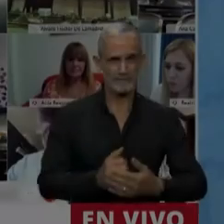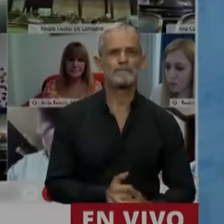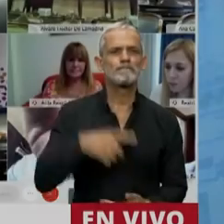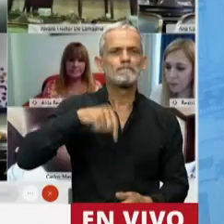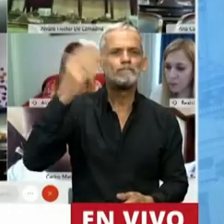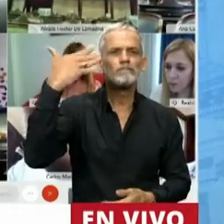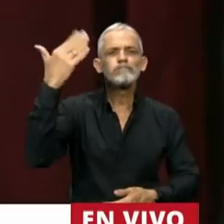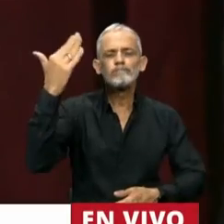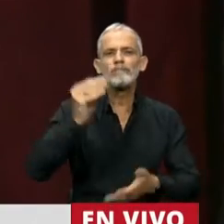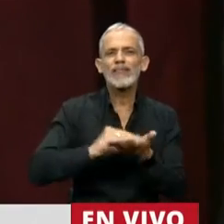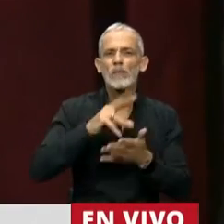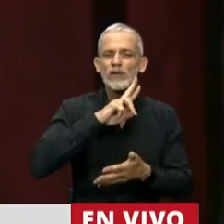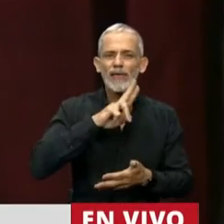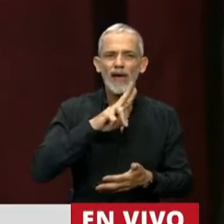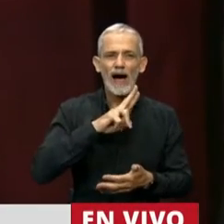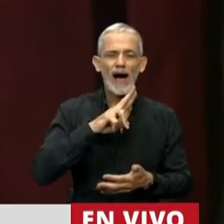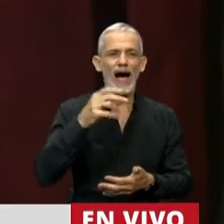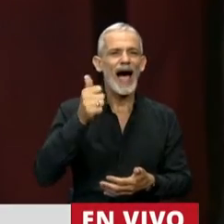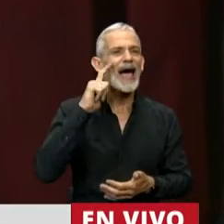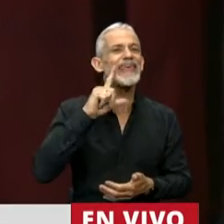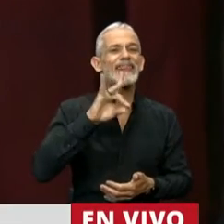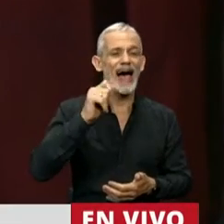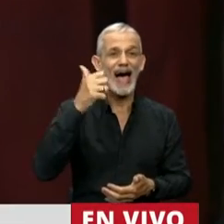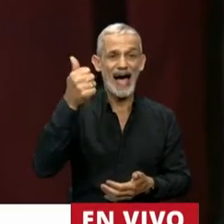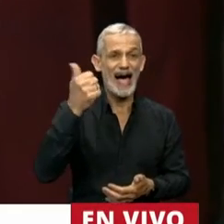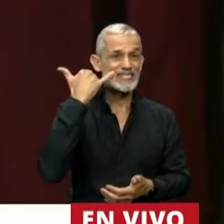Tiene la palabra la diputada Aida Ayala.